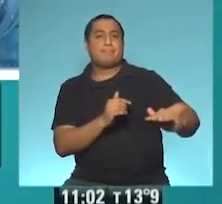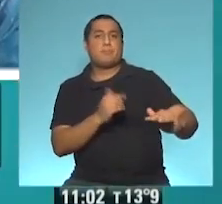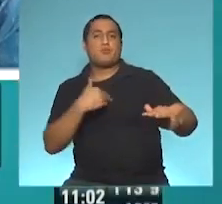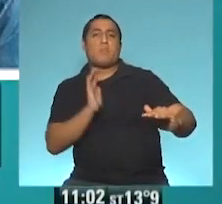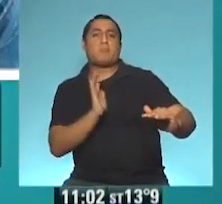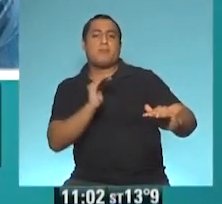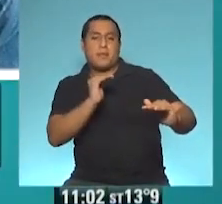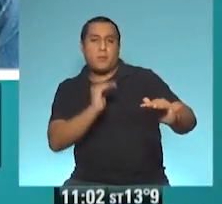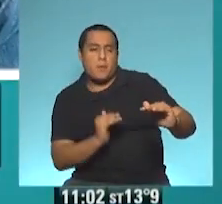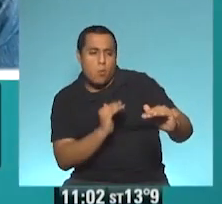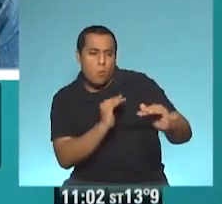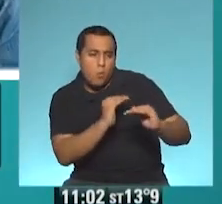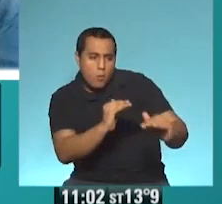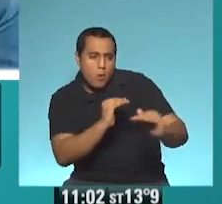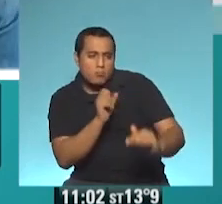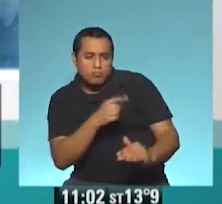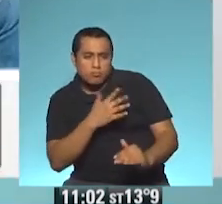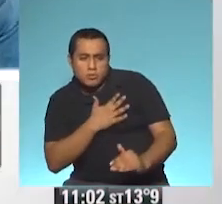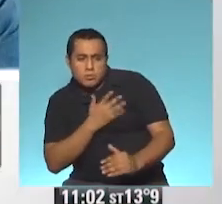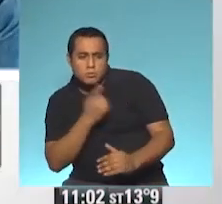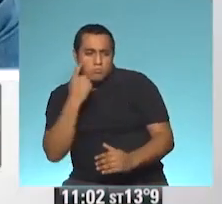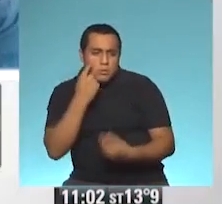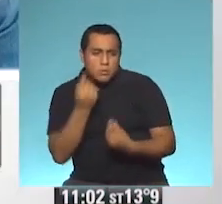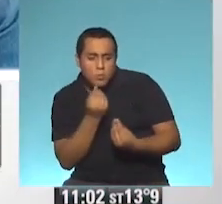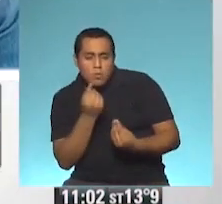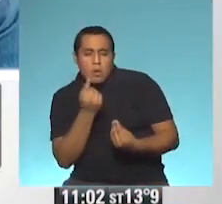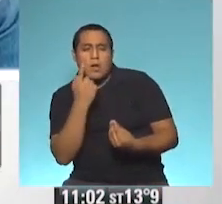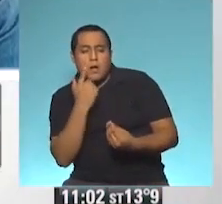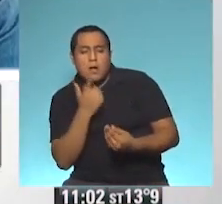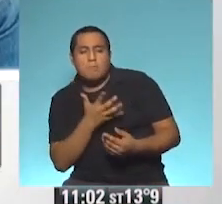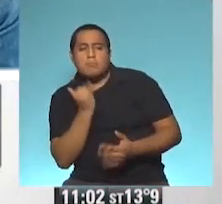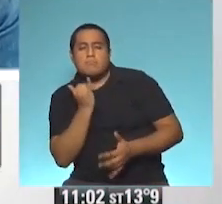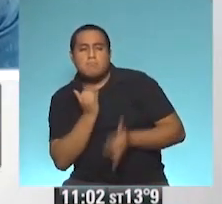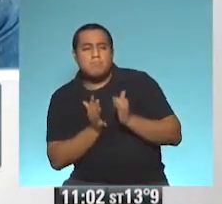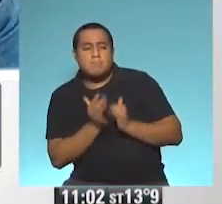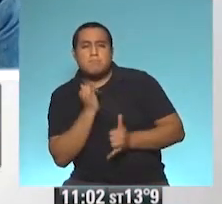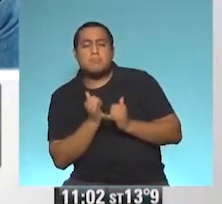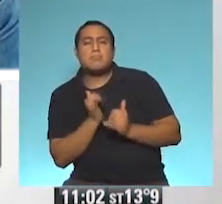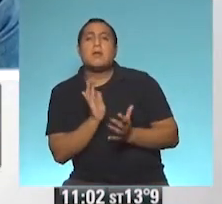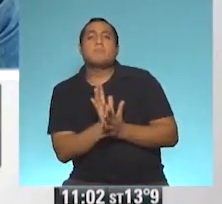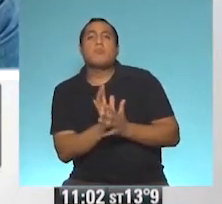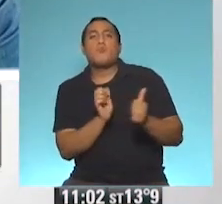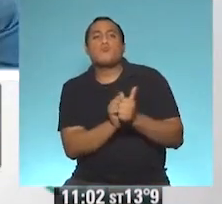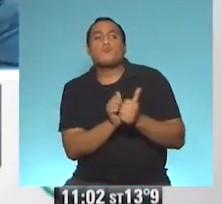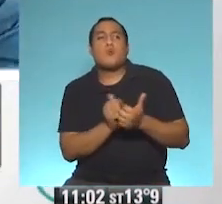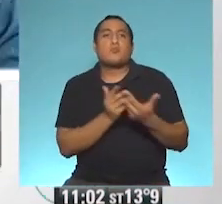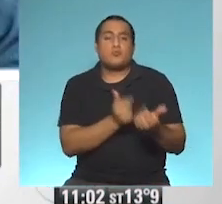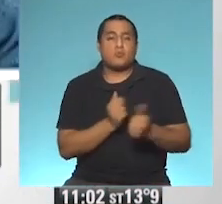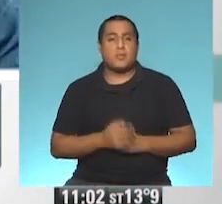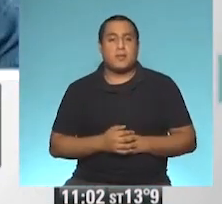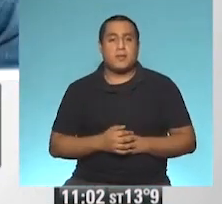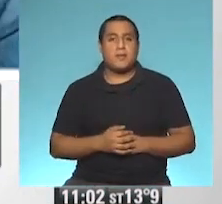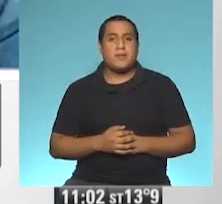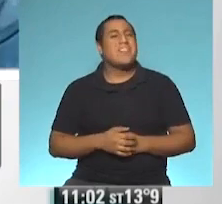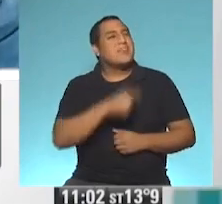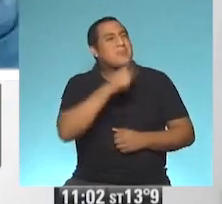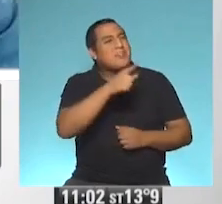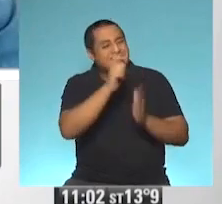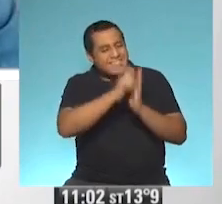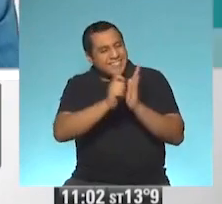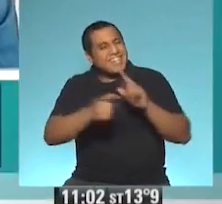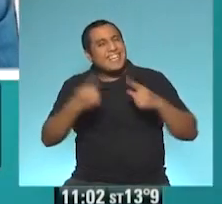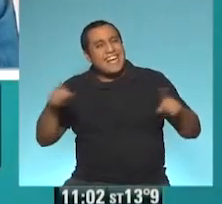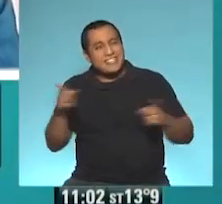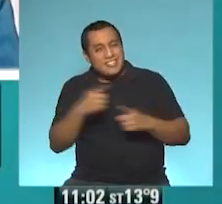ver las cosas, ¿no? Y acompañarlos en este sentido. Bueno, hay una parte del estribillo que vos hablás